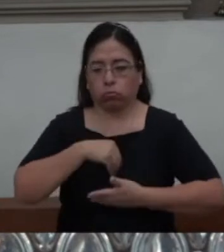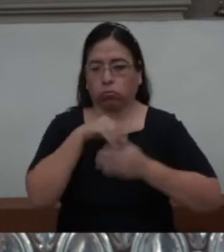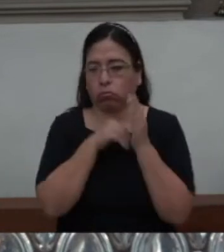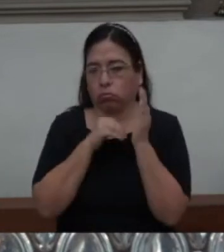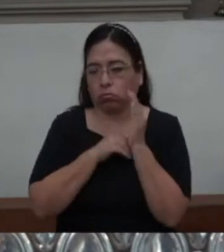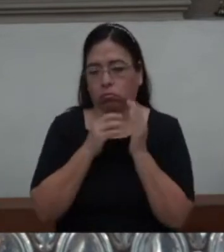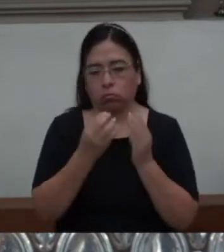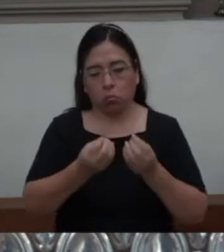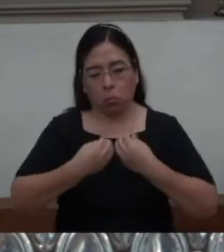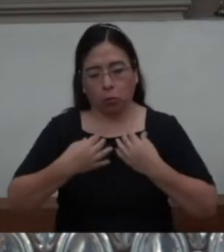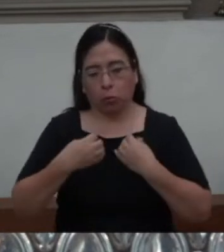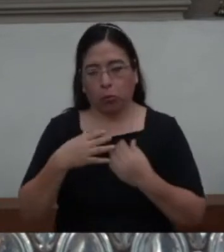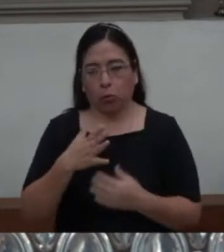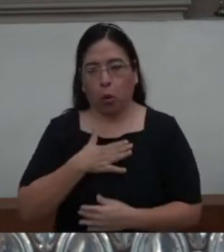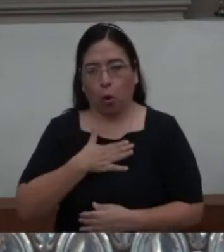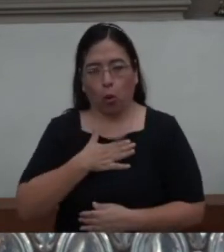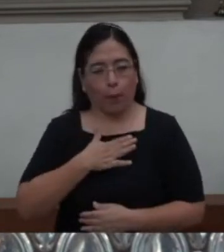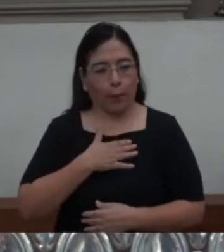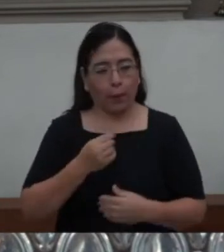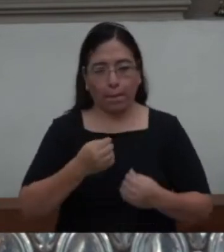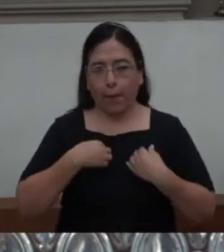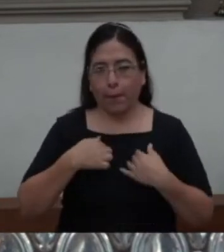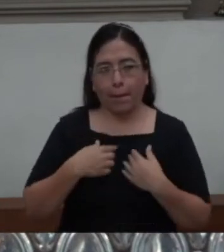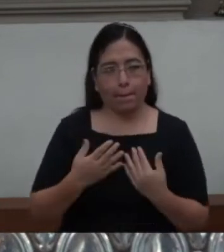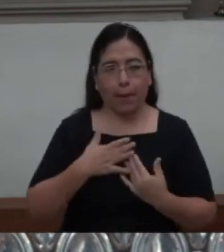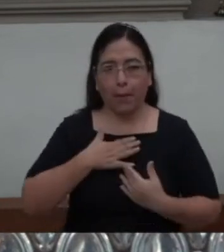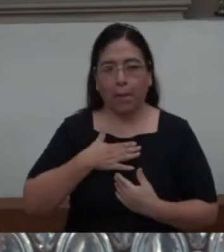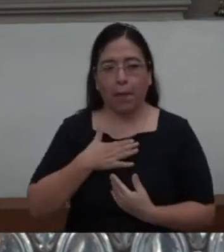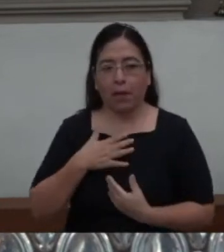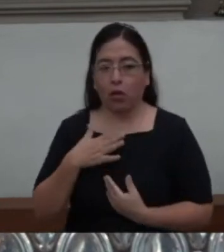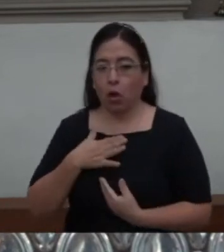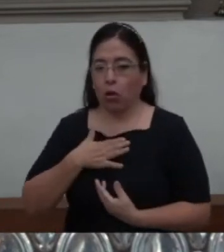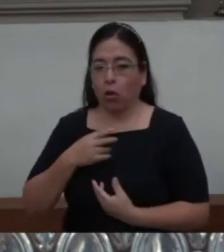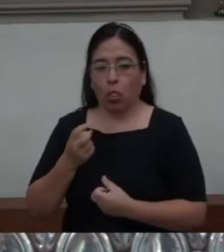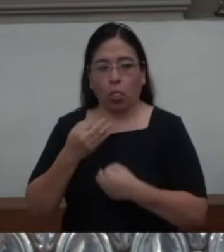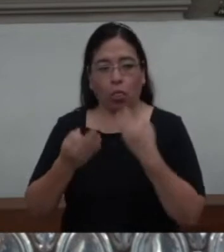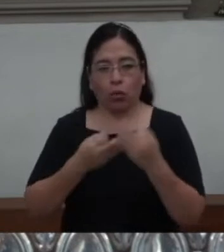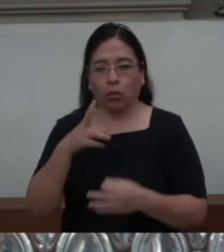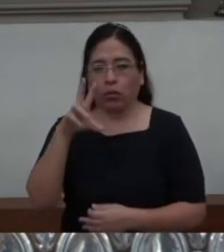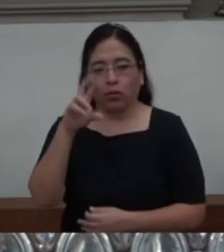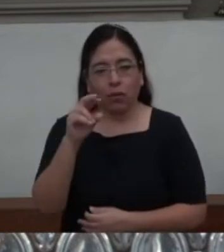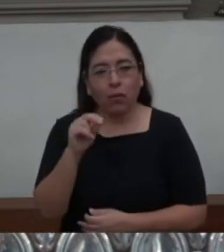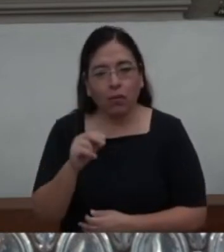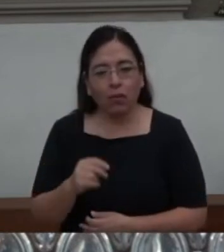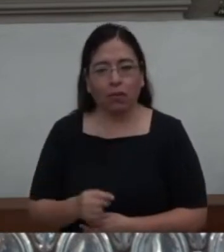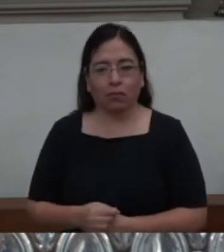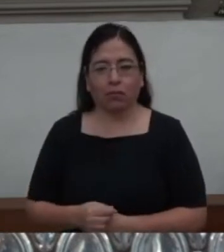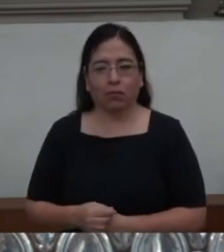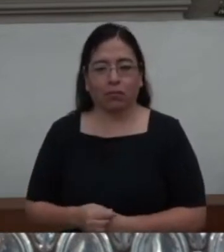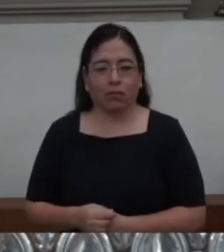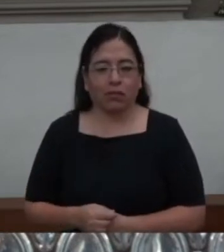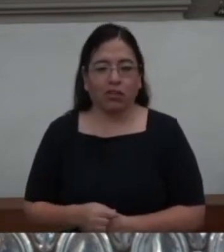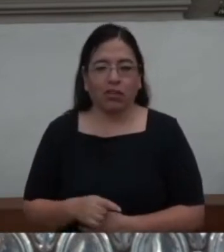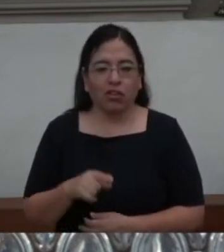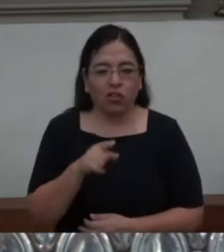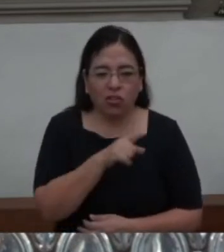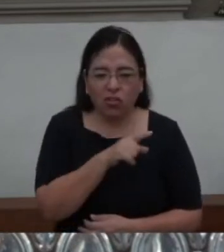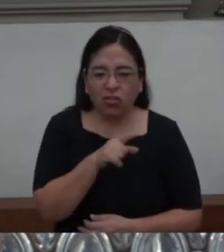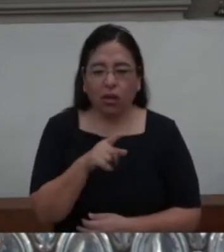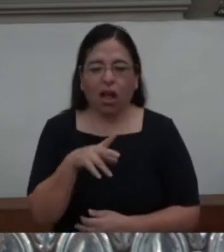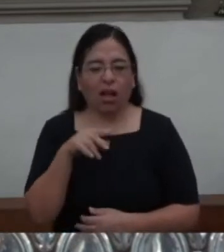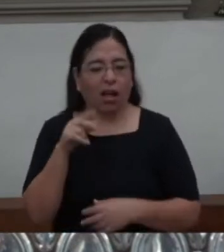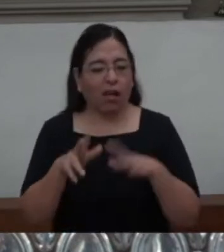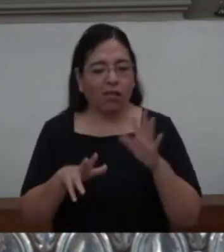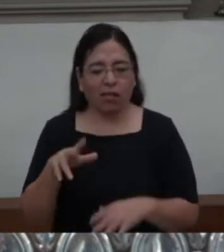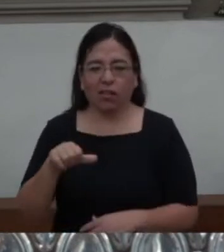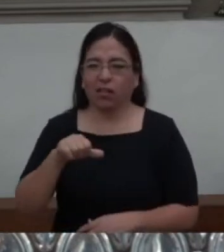para ti, siempre te parece poco. Tu hambre, tu egoísmo,